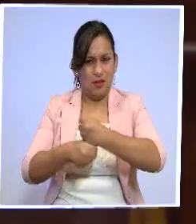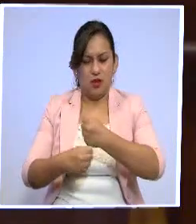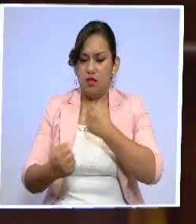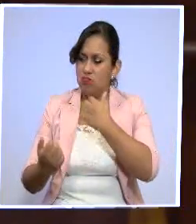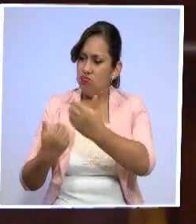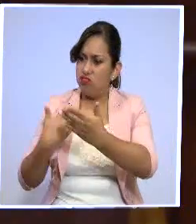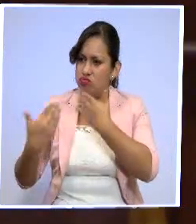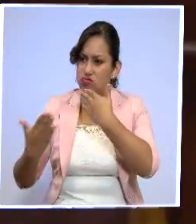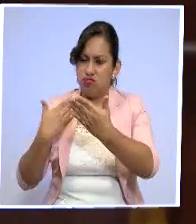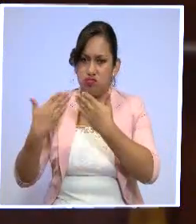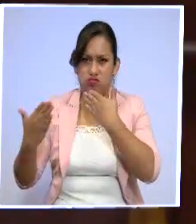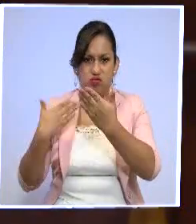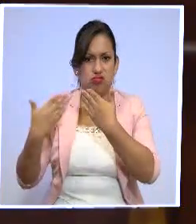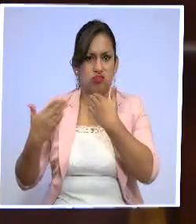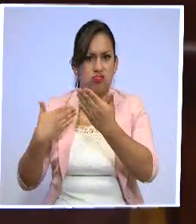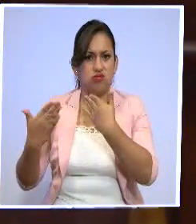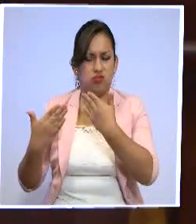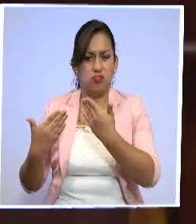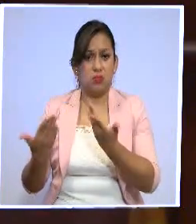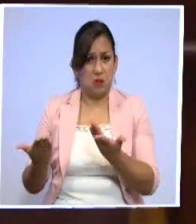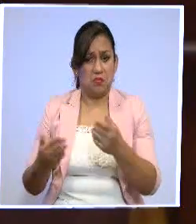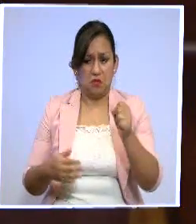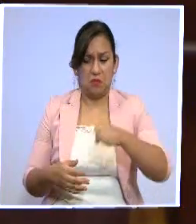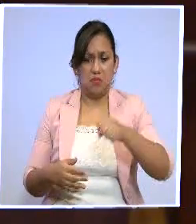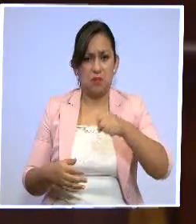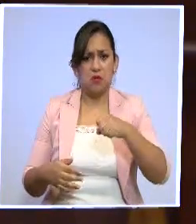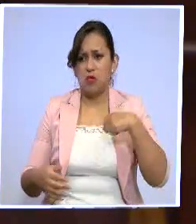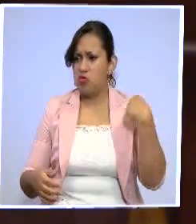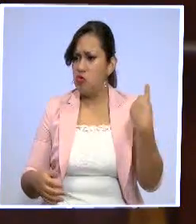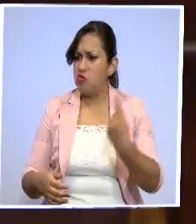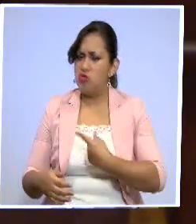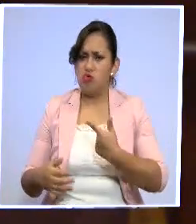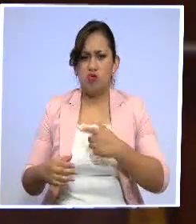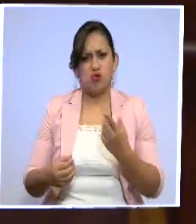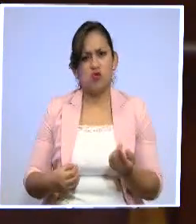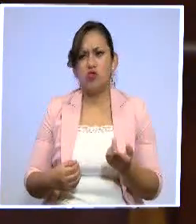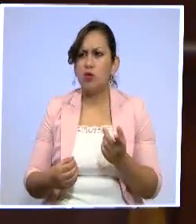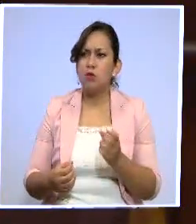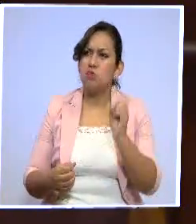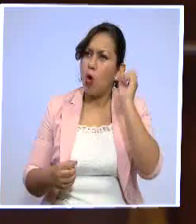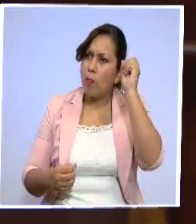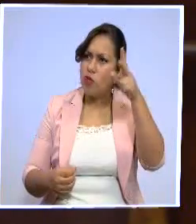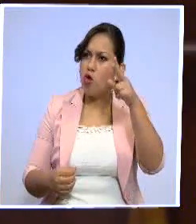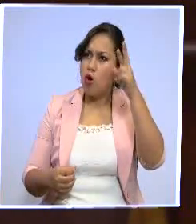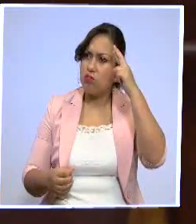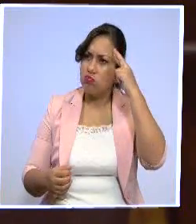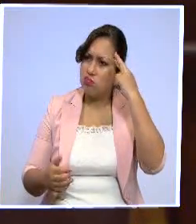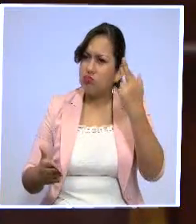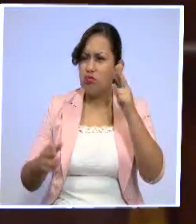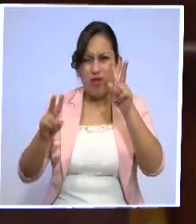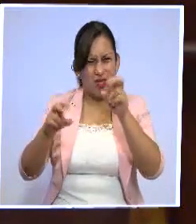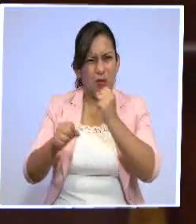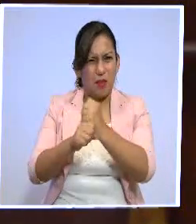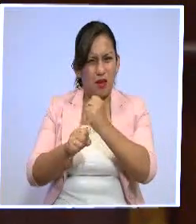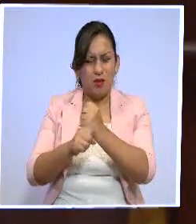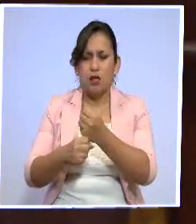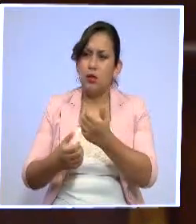Hemos participado y hemos sido actores de un avance importante en materia laboral partiendo de la